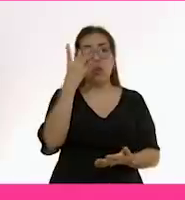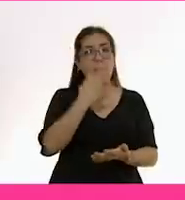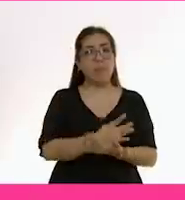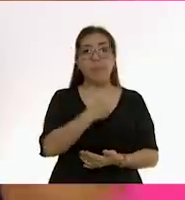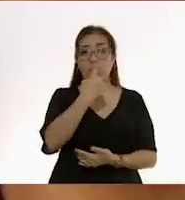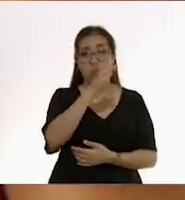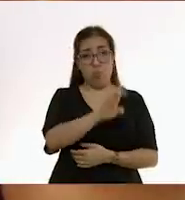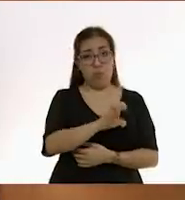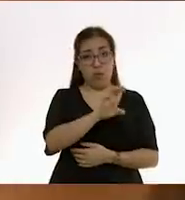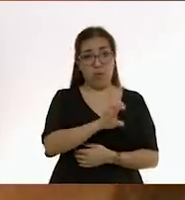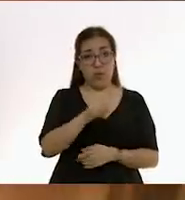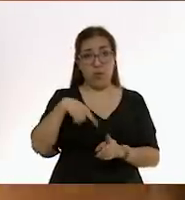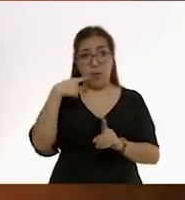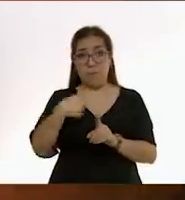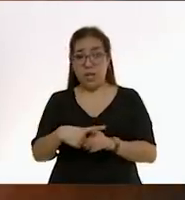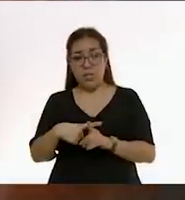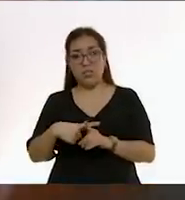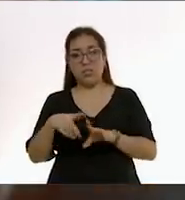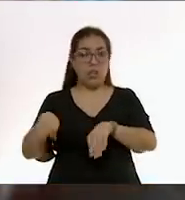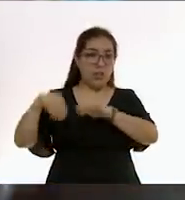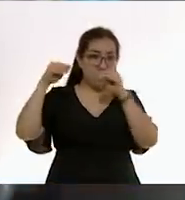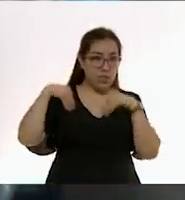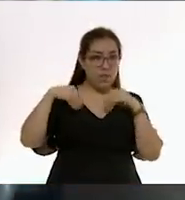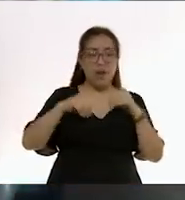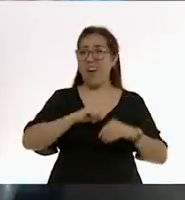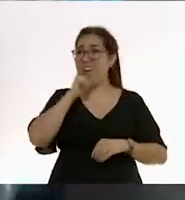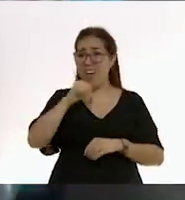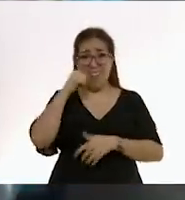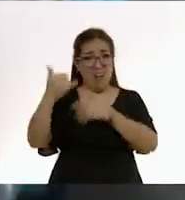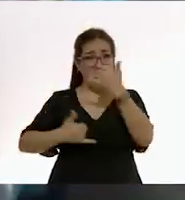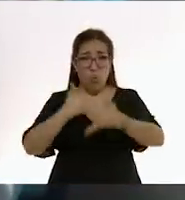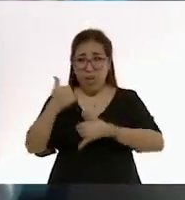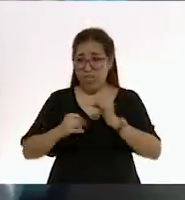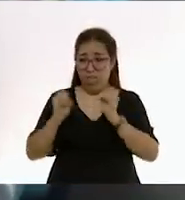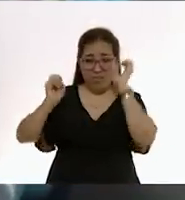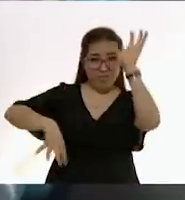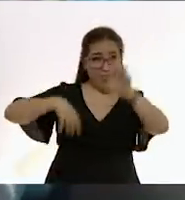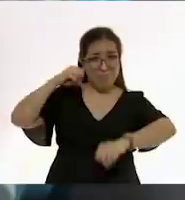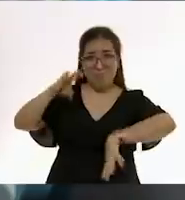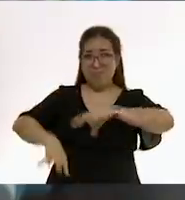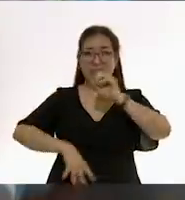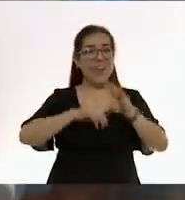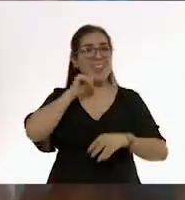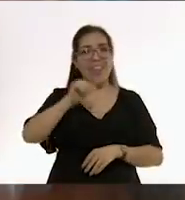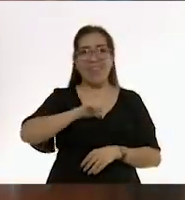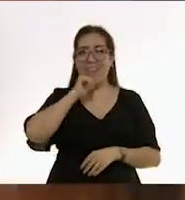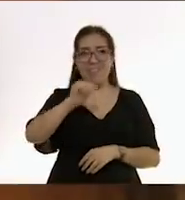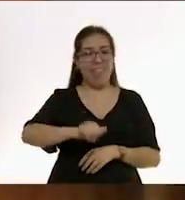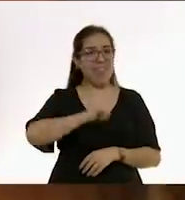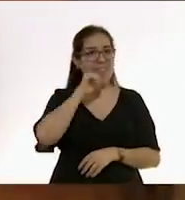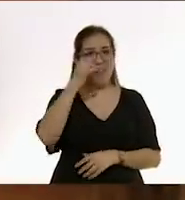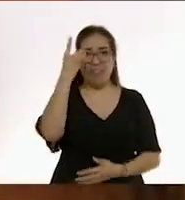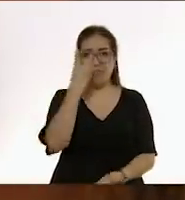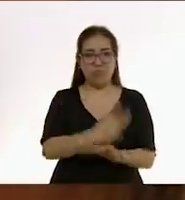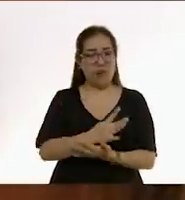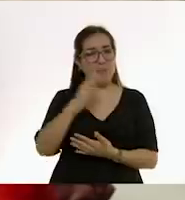bebé y una sábana. No hay que poner ni cobijas, ni peluches, ni almohadas, nada que podría obstruir las vías